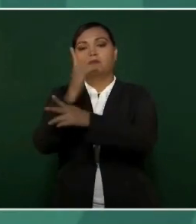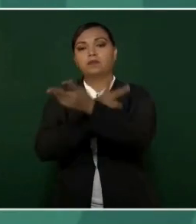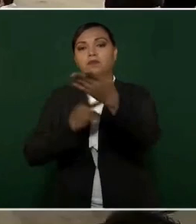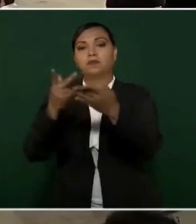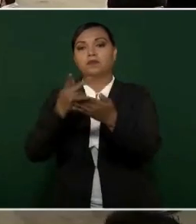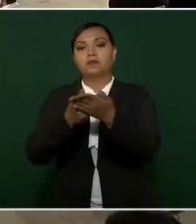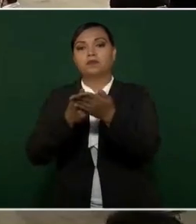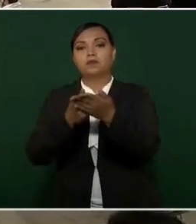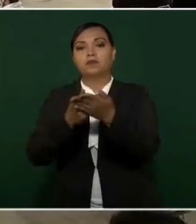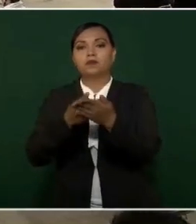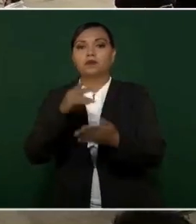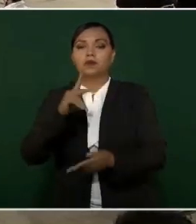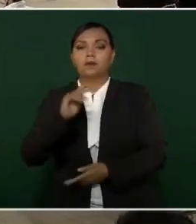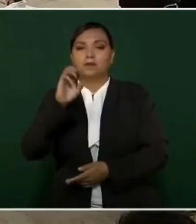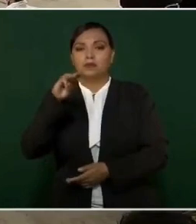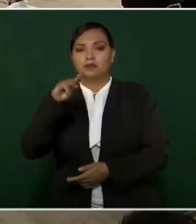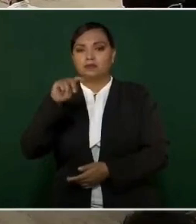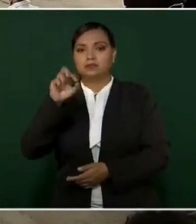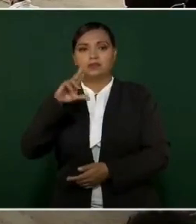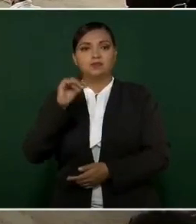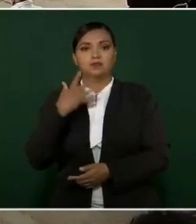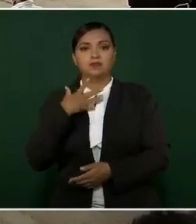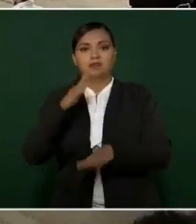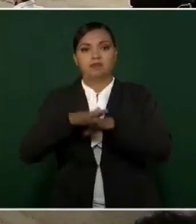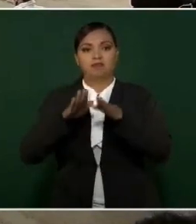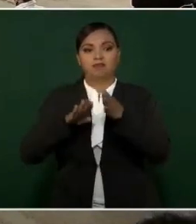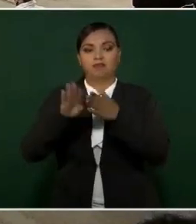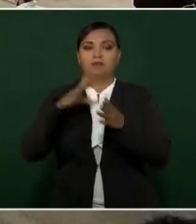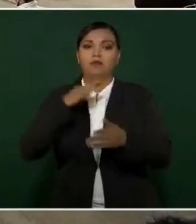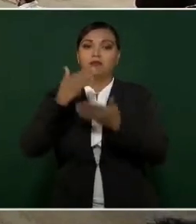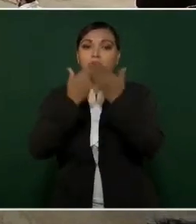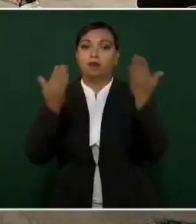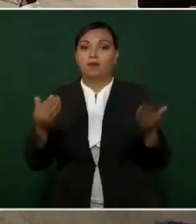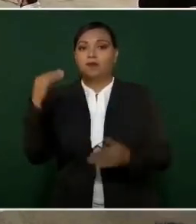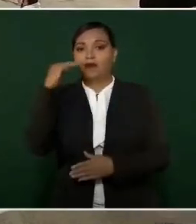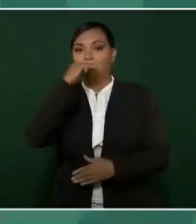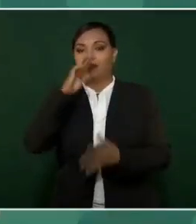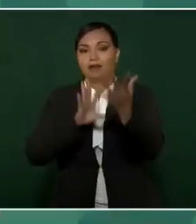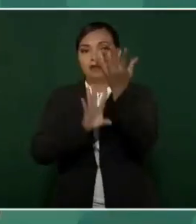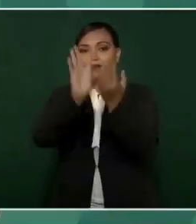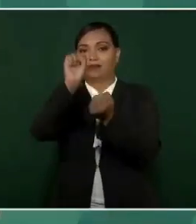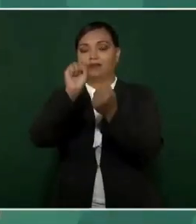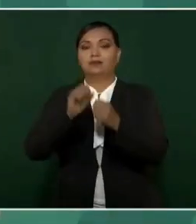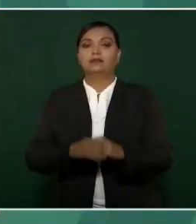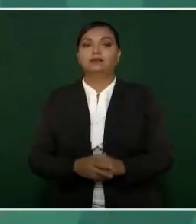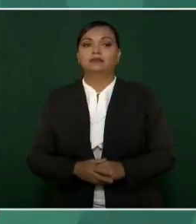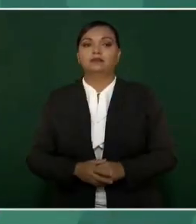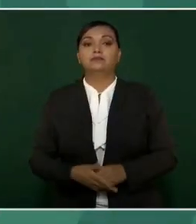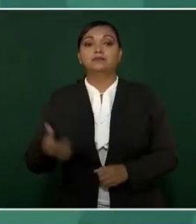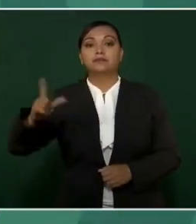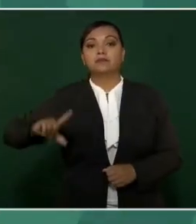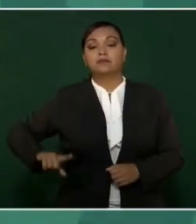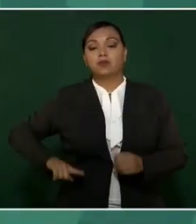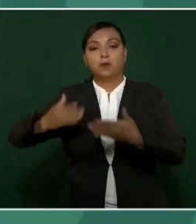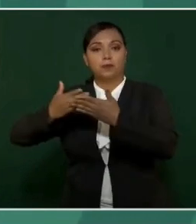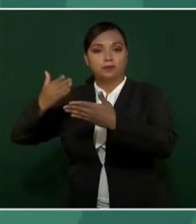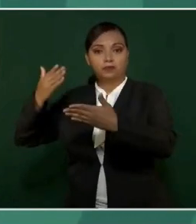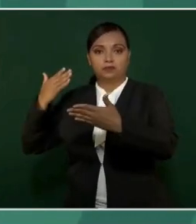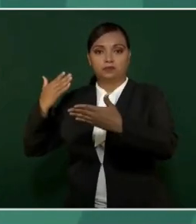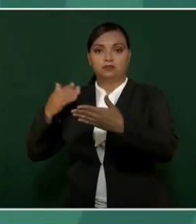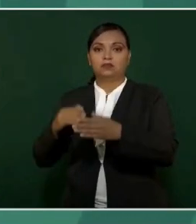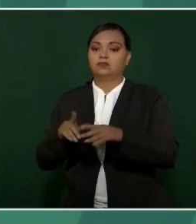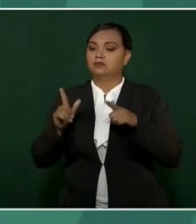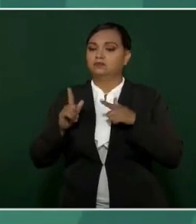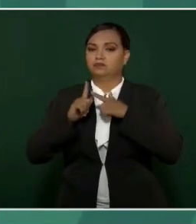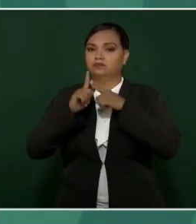bienestar que no tienen precedente y que son ahora garantía constitucional. En el gobierno anterior se